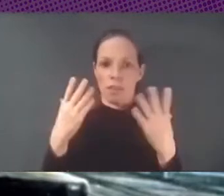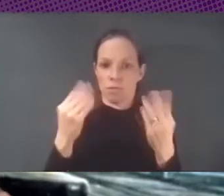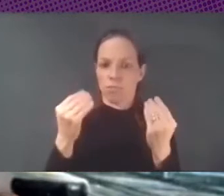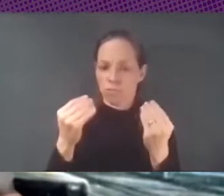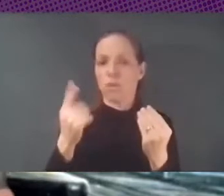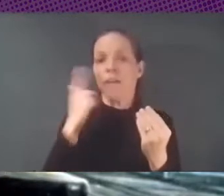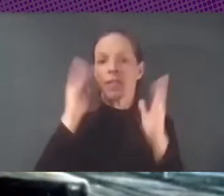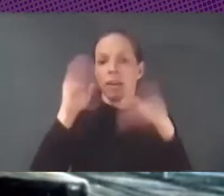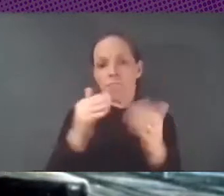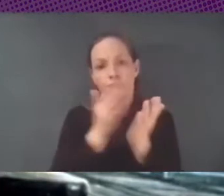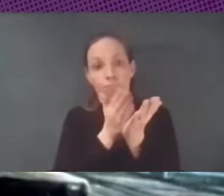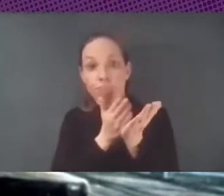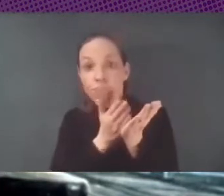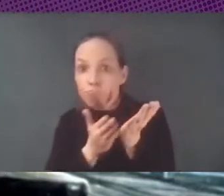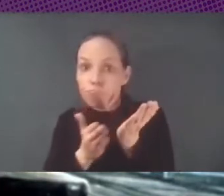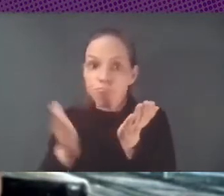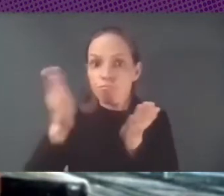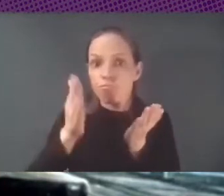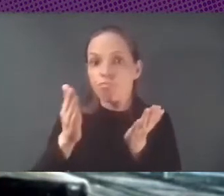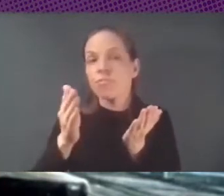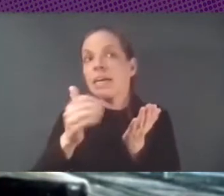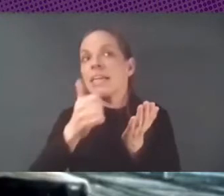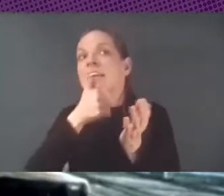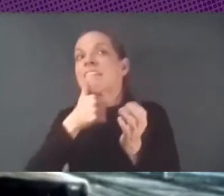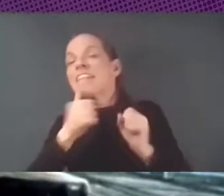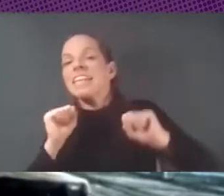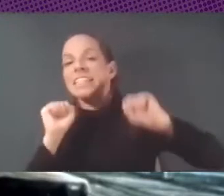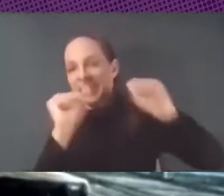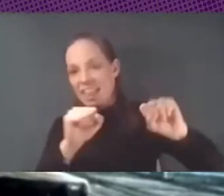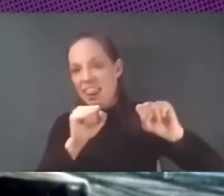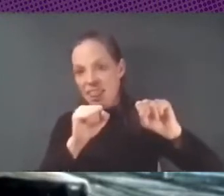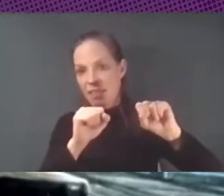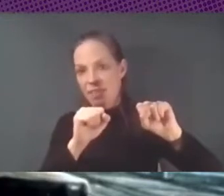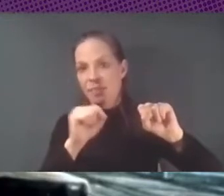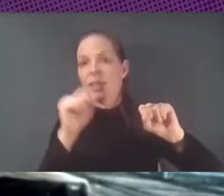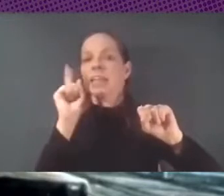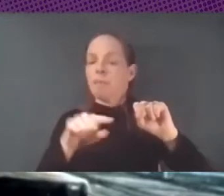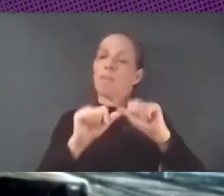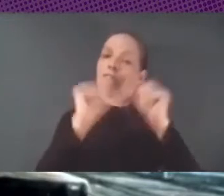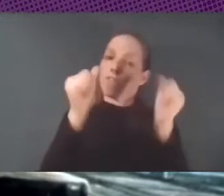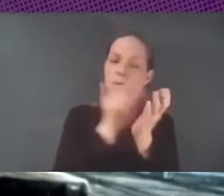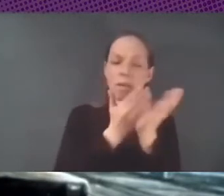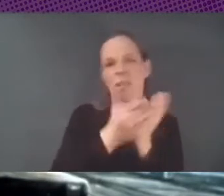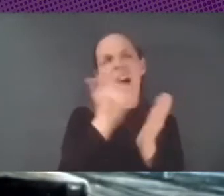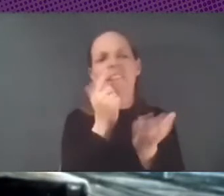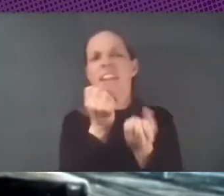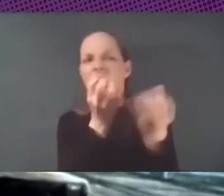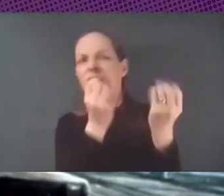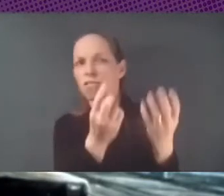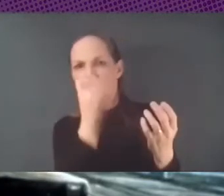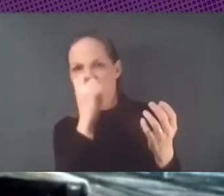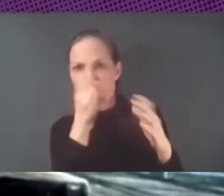alternativas de resistir durante la pandemia y también formas alternativas de visualizar datos, formas alternativas de